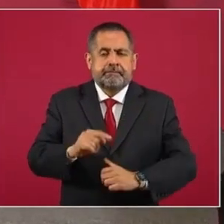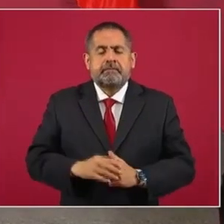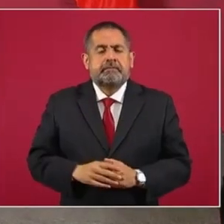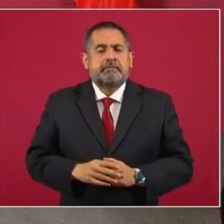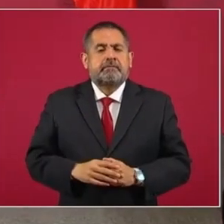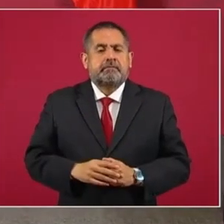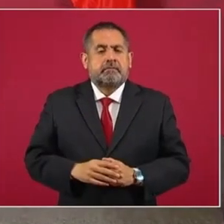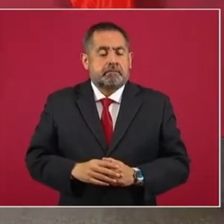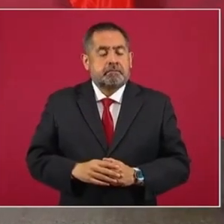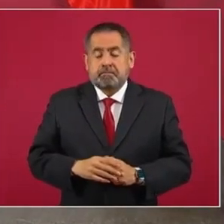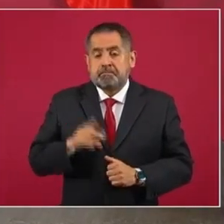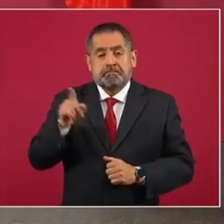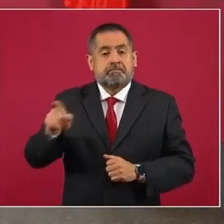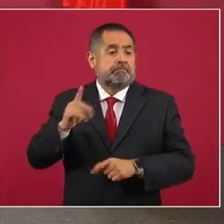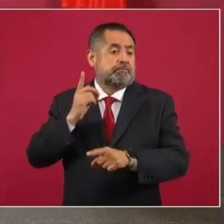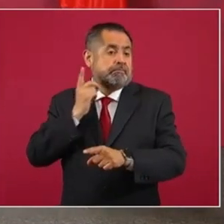Entonces, sí tienen trabajo en la Cámara. ¡Gracias! ¡Gracias! ¡Gracias! ¡Gracias! ¡Gracias!